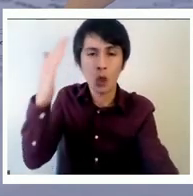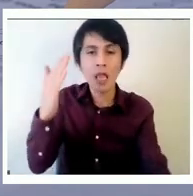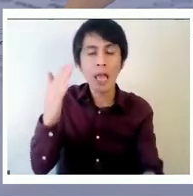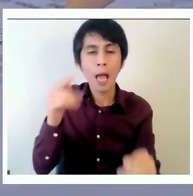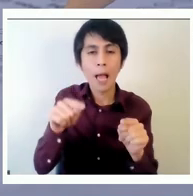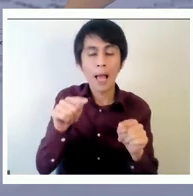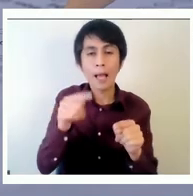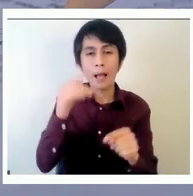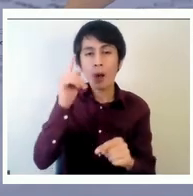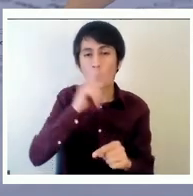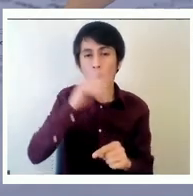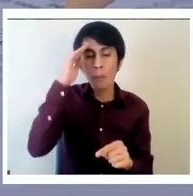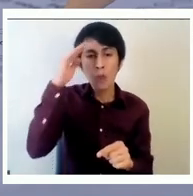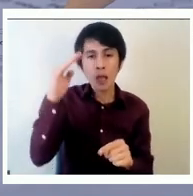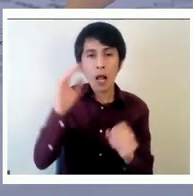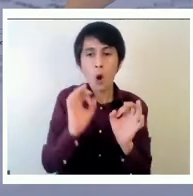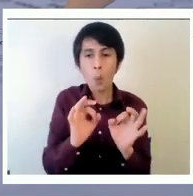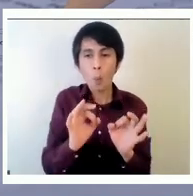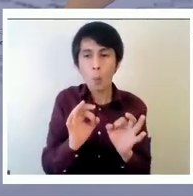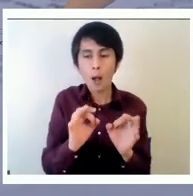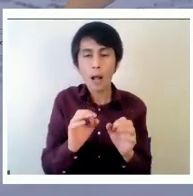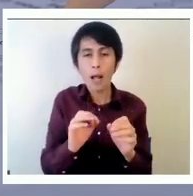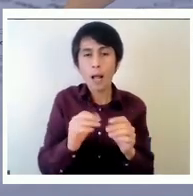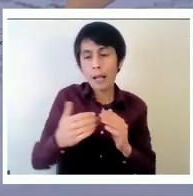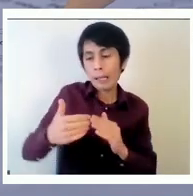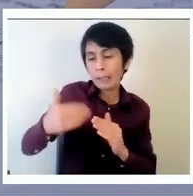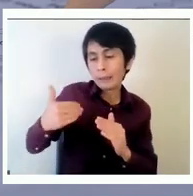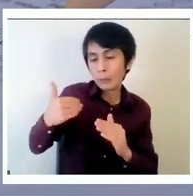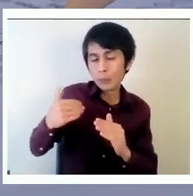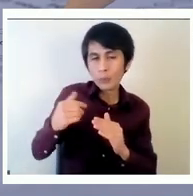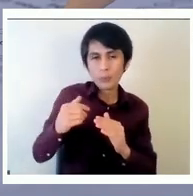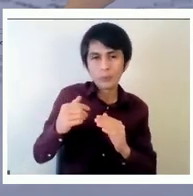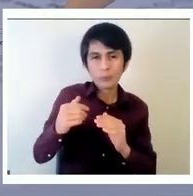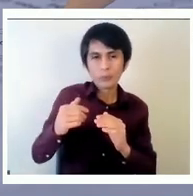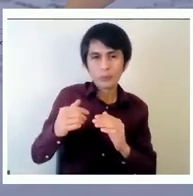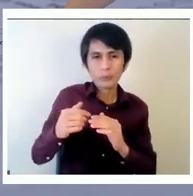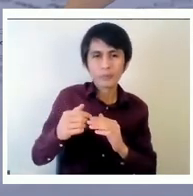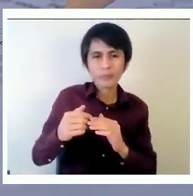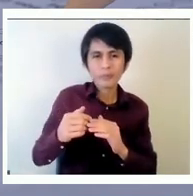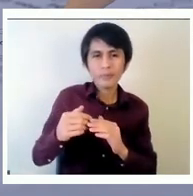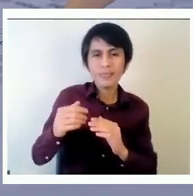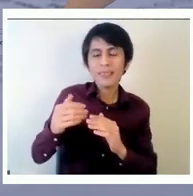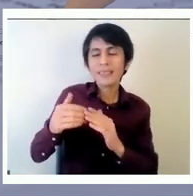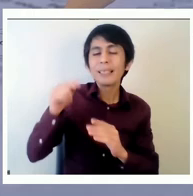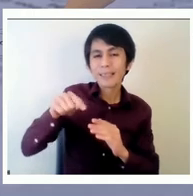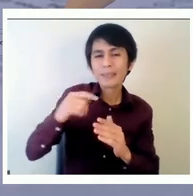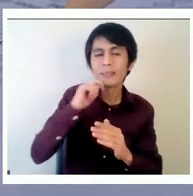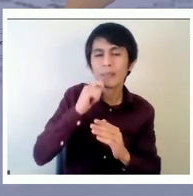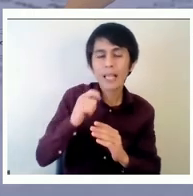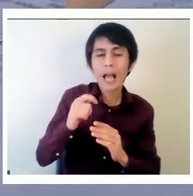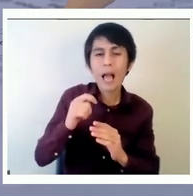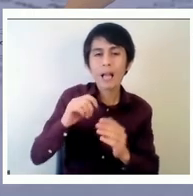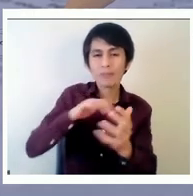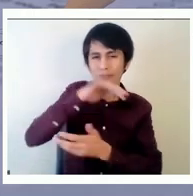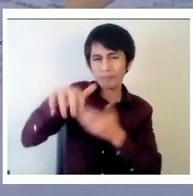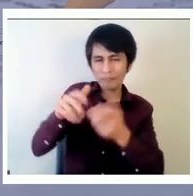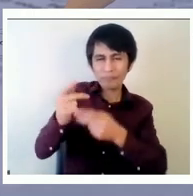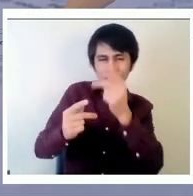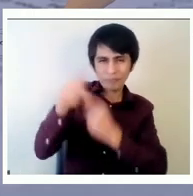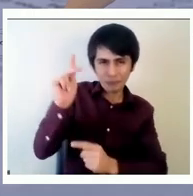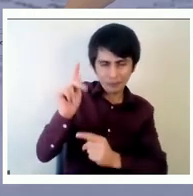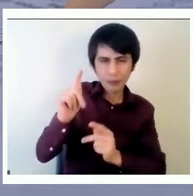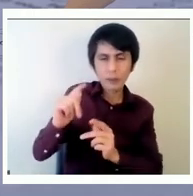la historia reciente de nuestro país antes de la pandemia y de los cambios del estallido social